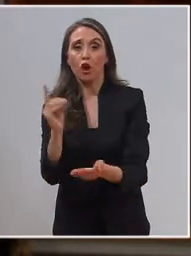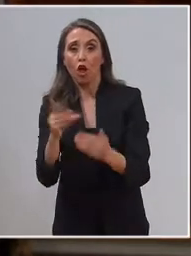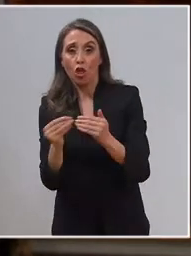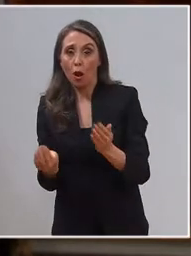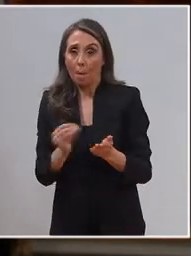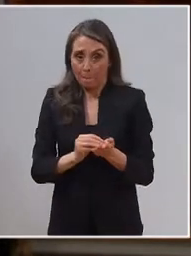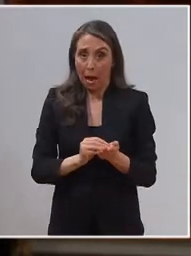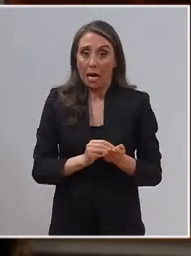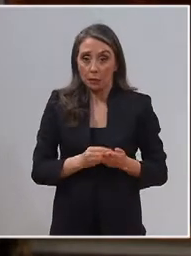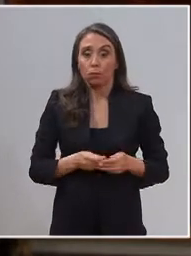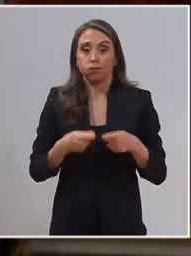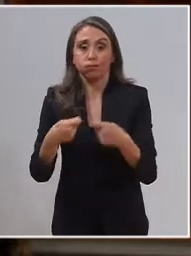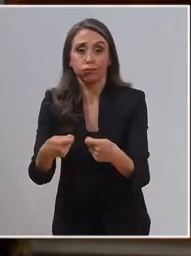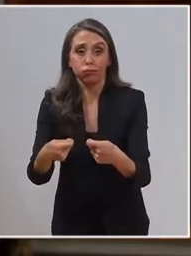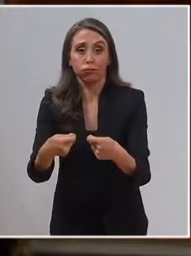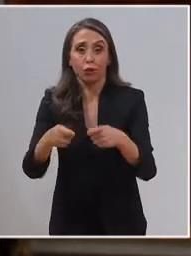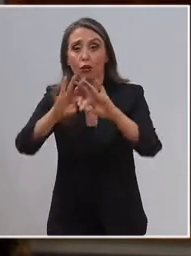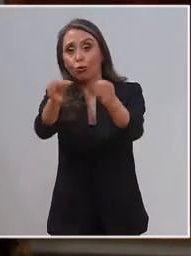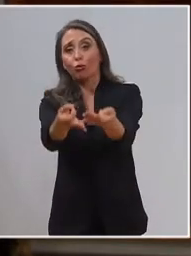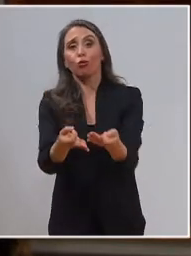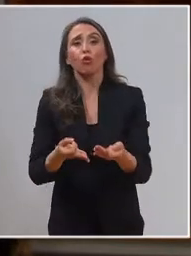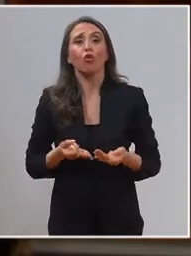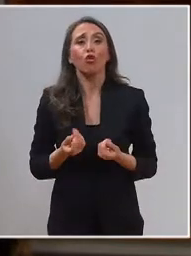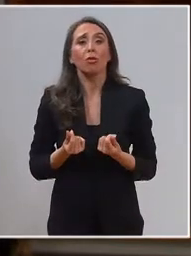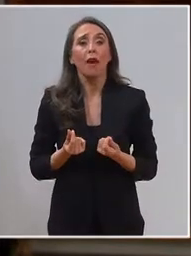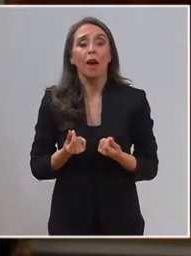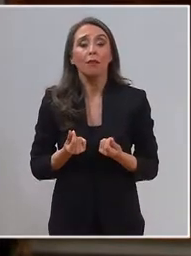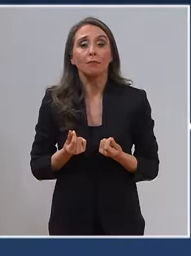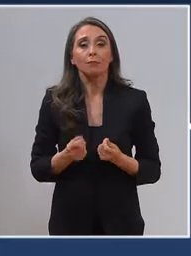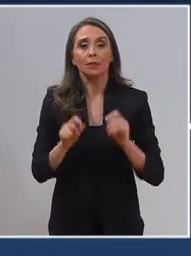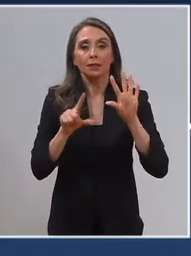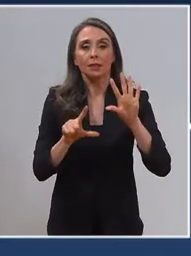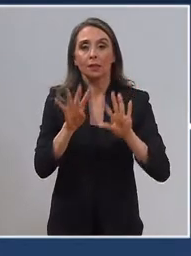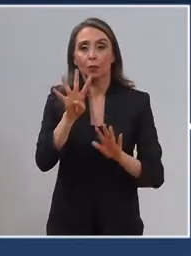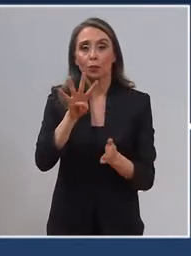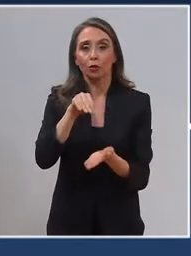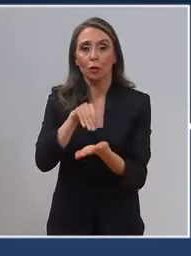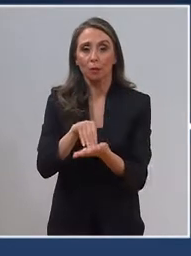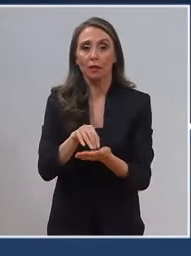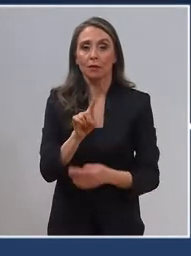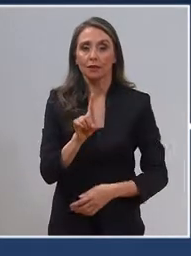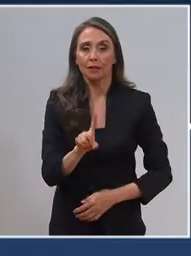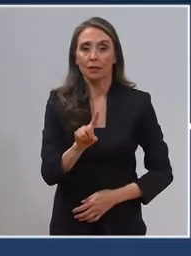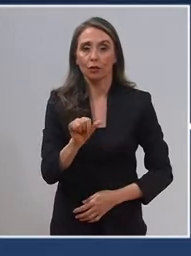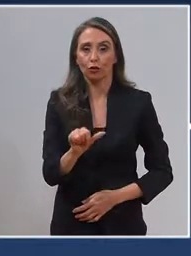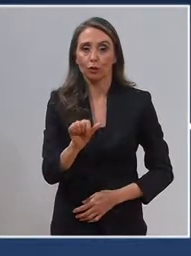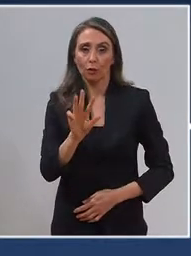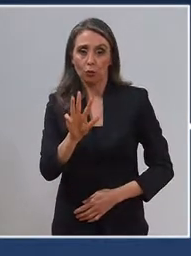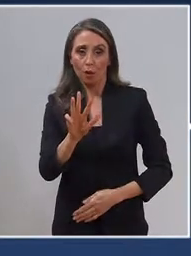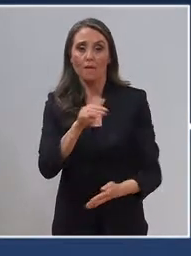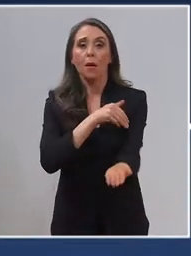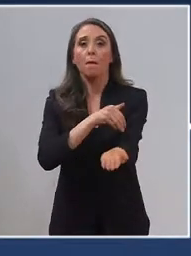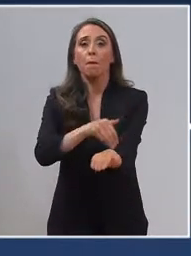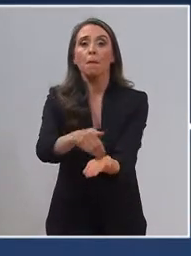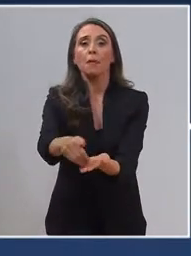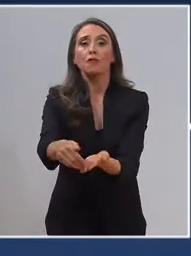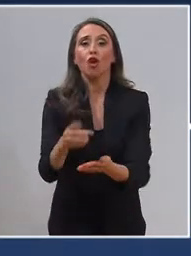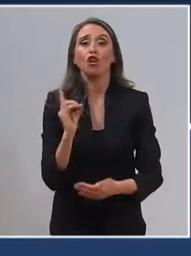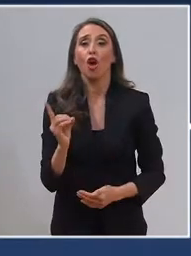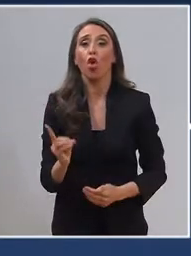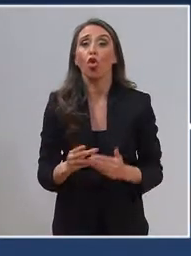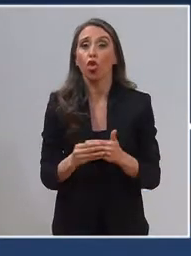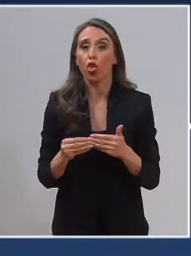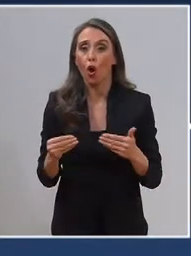dólares, alcanzando el gasto, un monto total, de 74.169 millones de dólares.